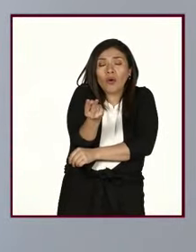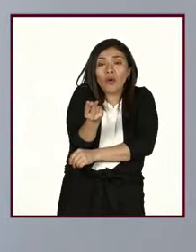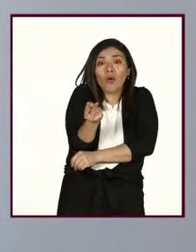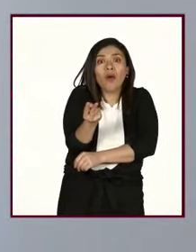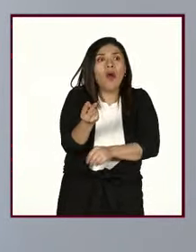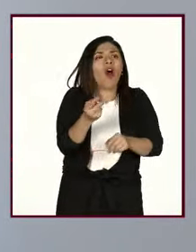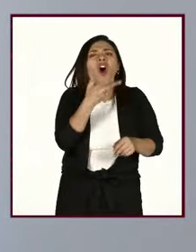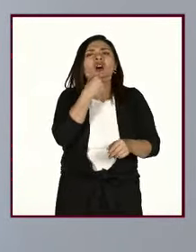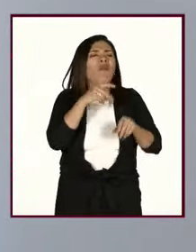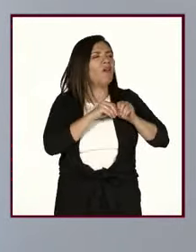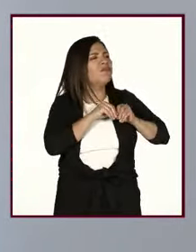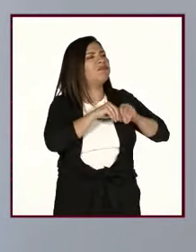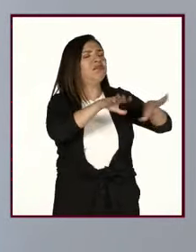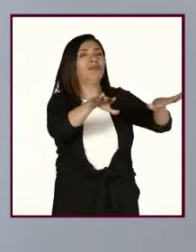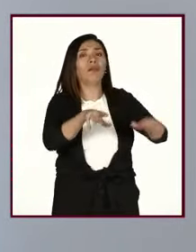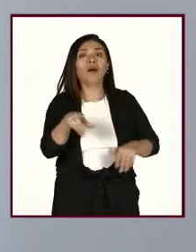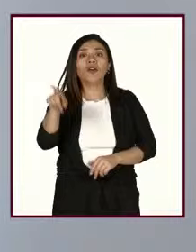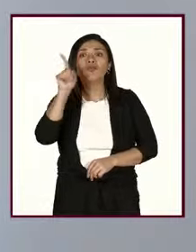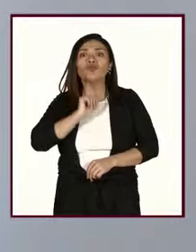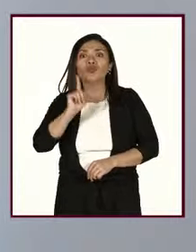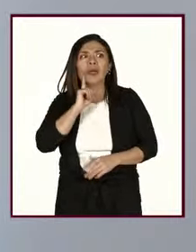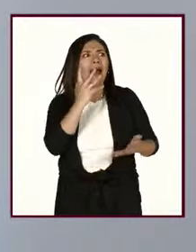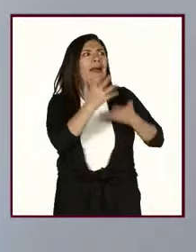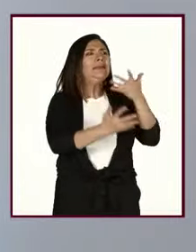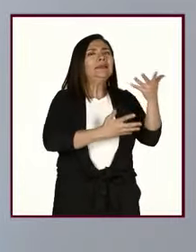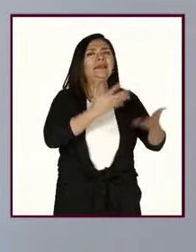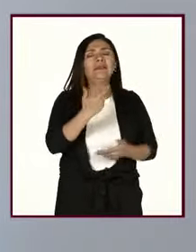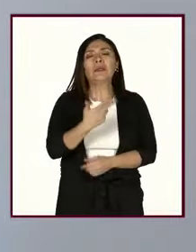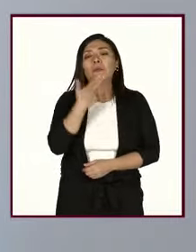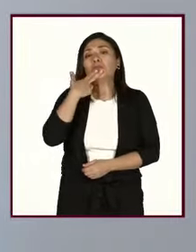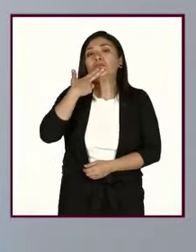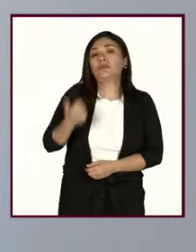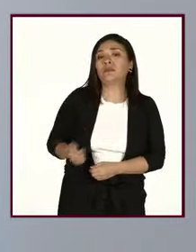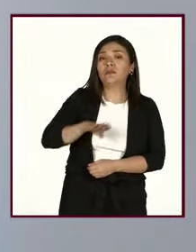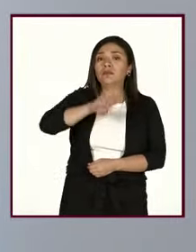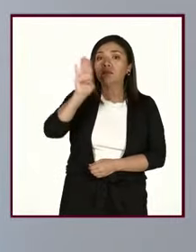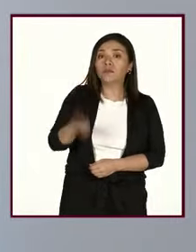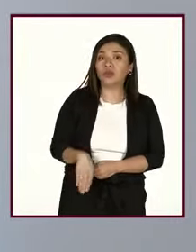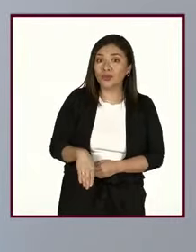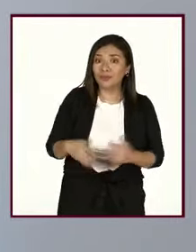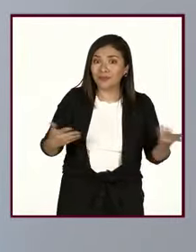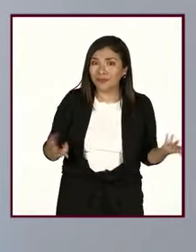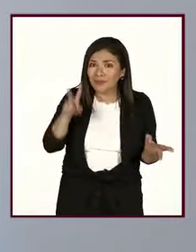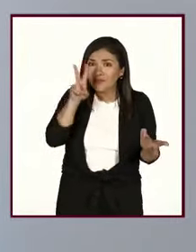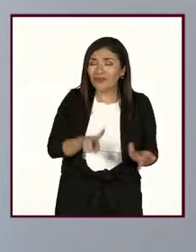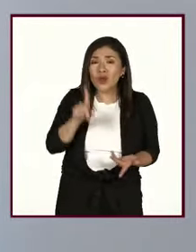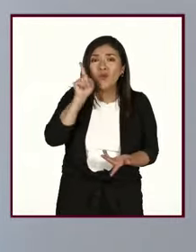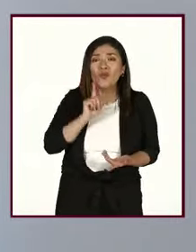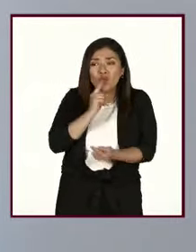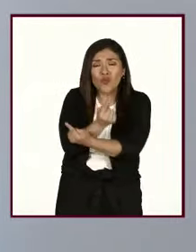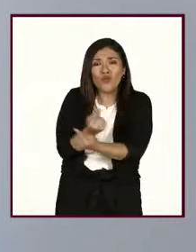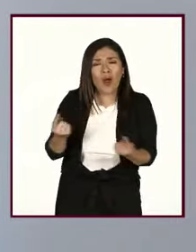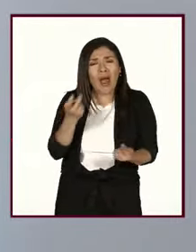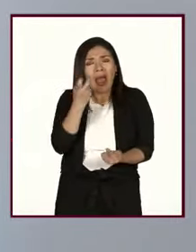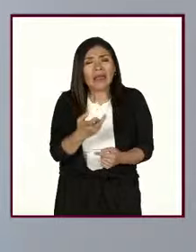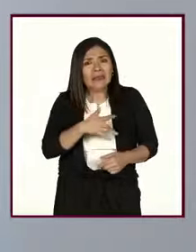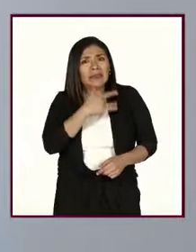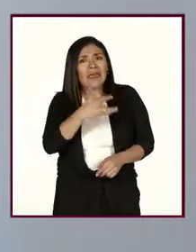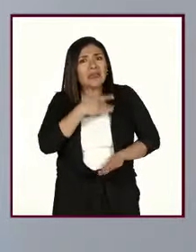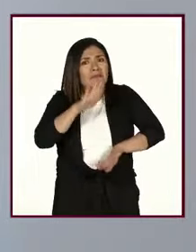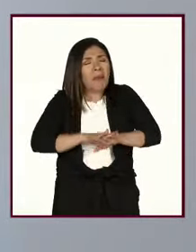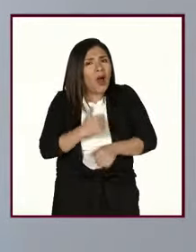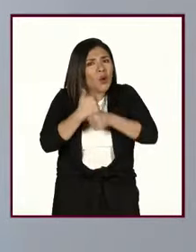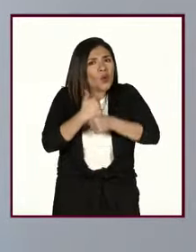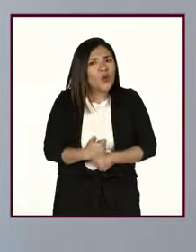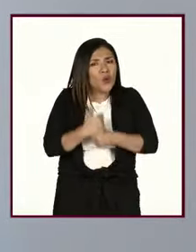suicidó ella no pudo con esta el impacto que tiene en las niñas por eso quiero insistir en que seamos